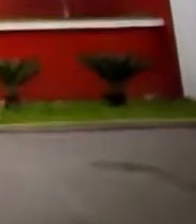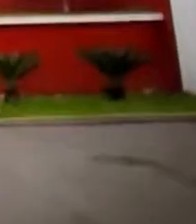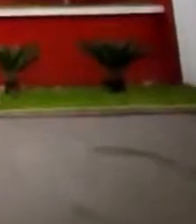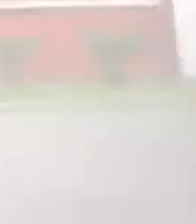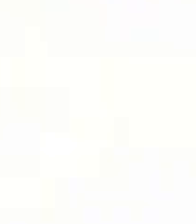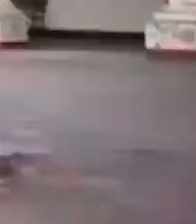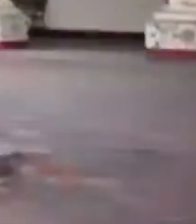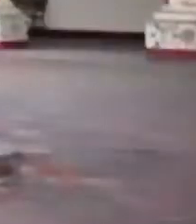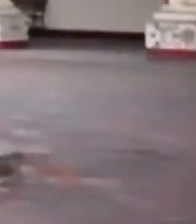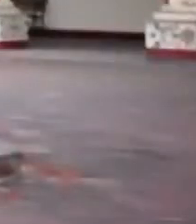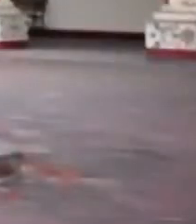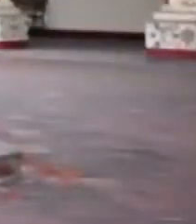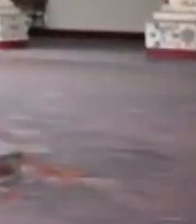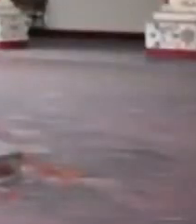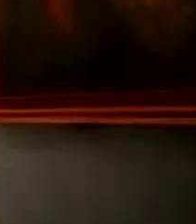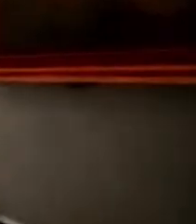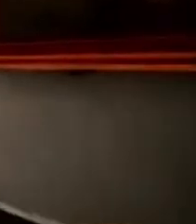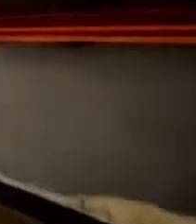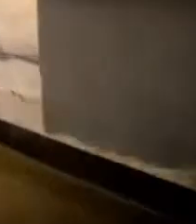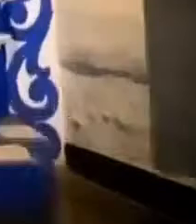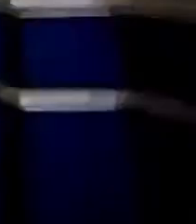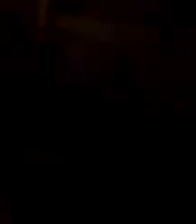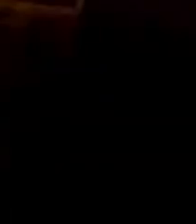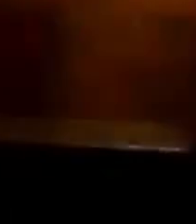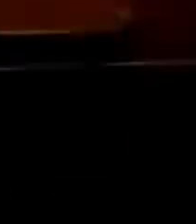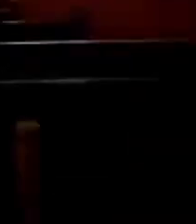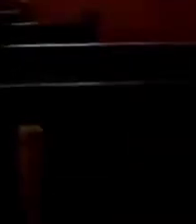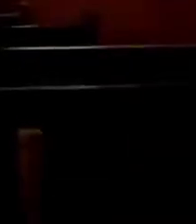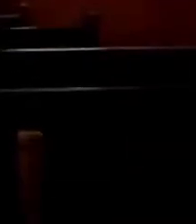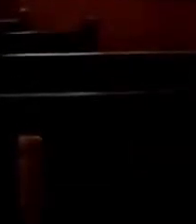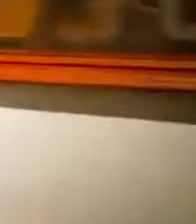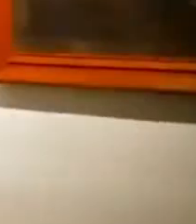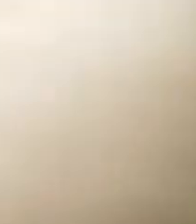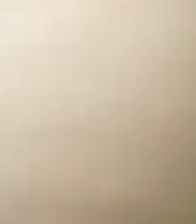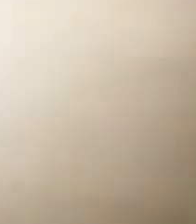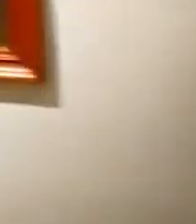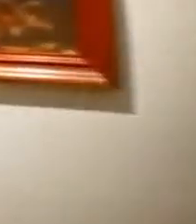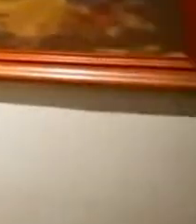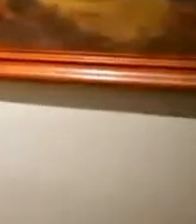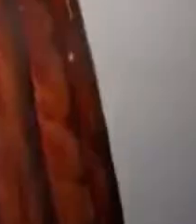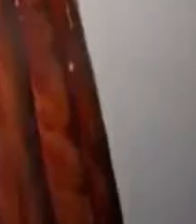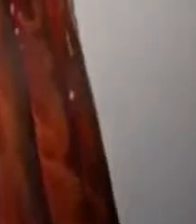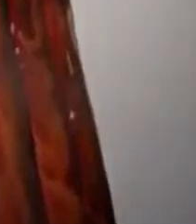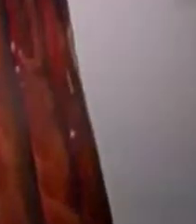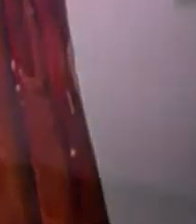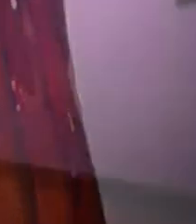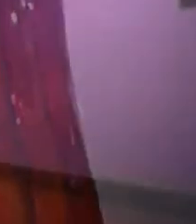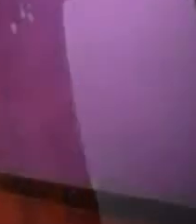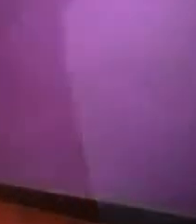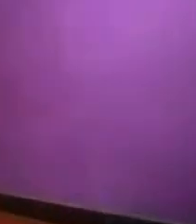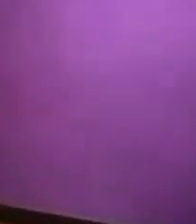Este sábado a las 9 de la noche, modo bicentenario, visita el Museo de los Descalzos en el RIMAC.